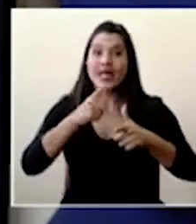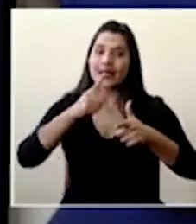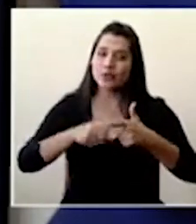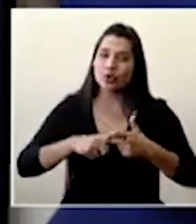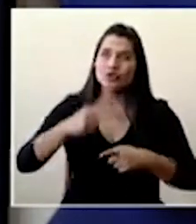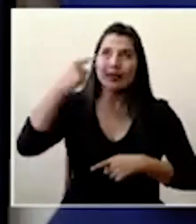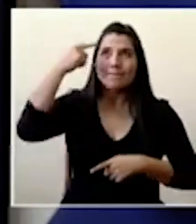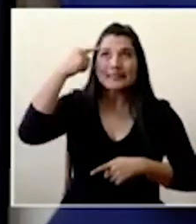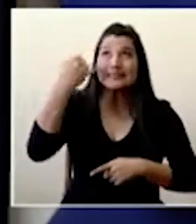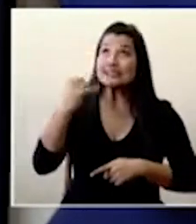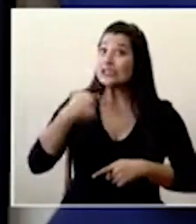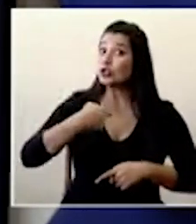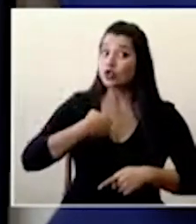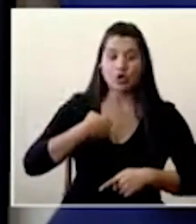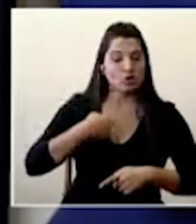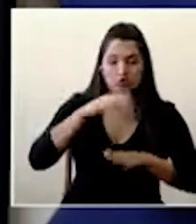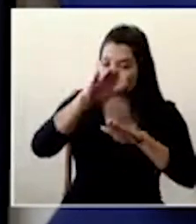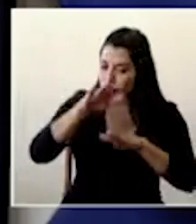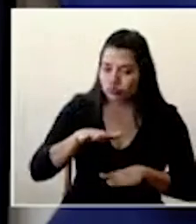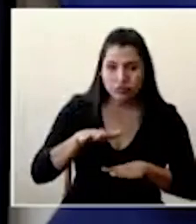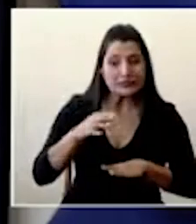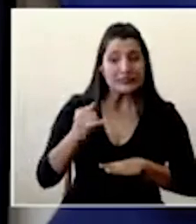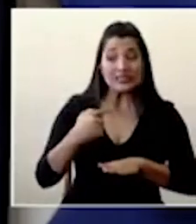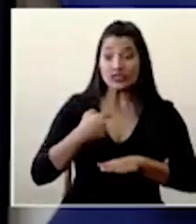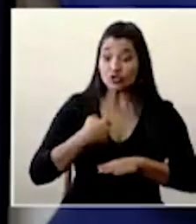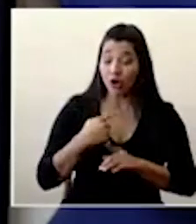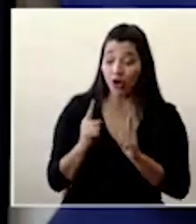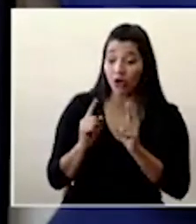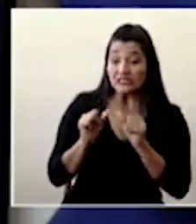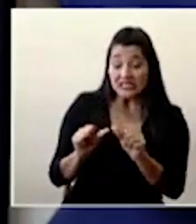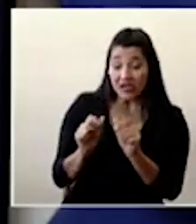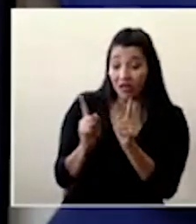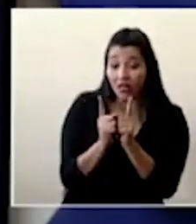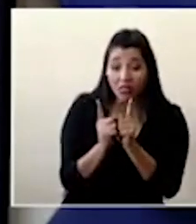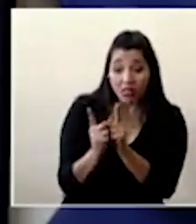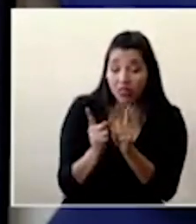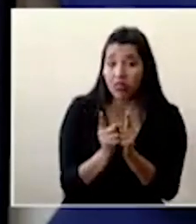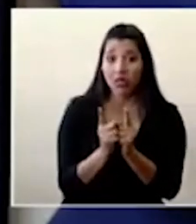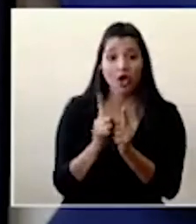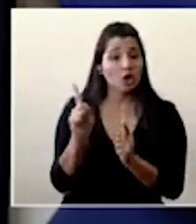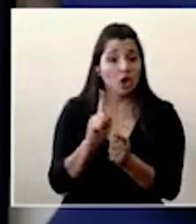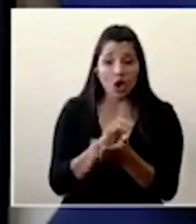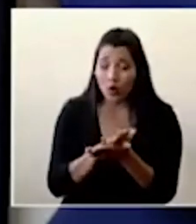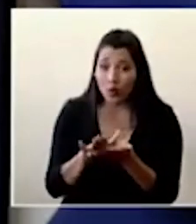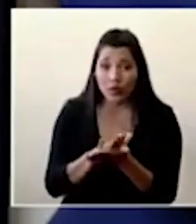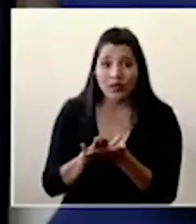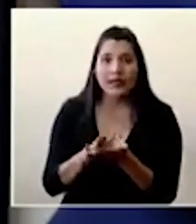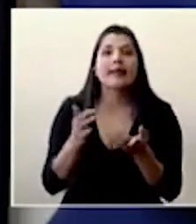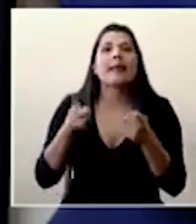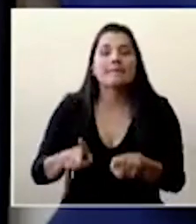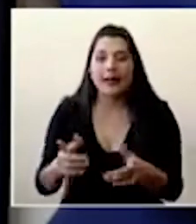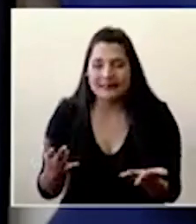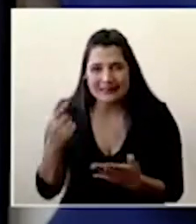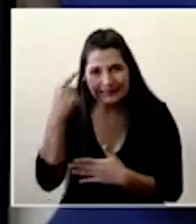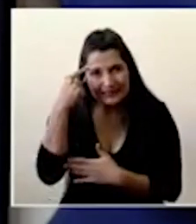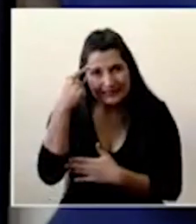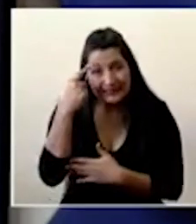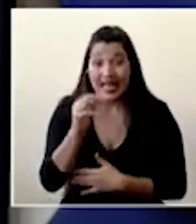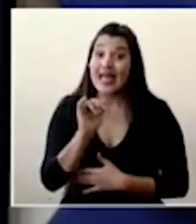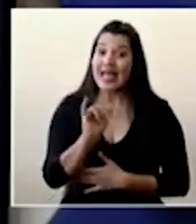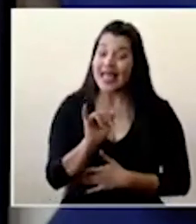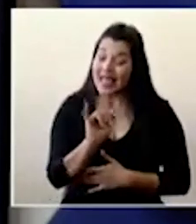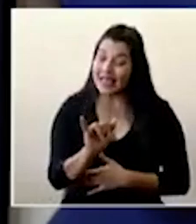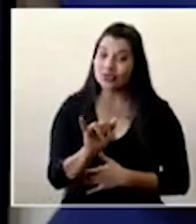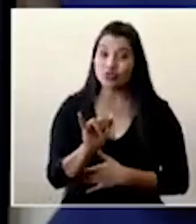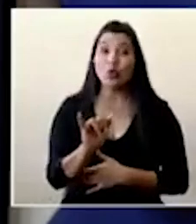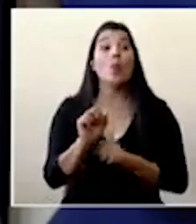medidas de higiene de distanciamiento social y eso es lo que tiene el mayor efecto en nuestra